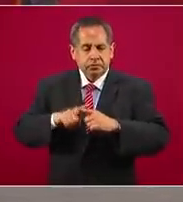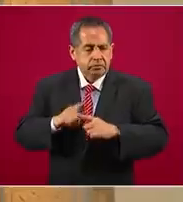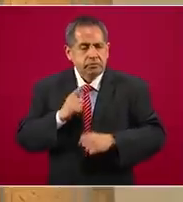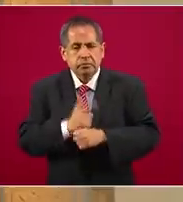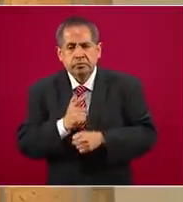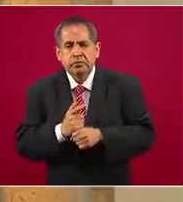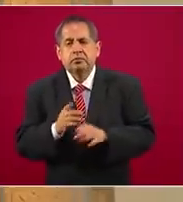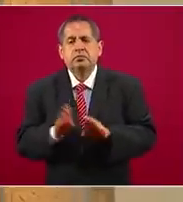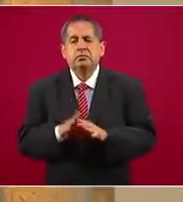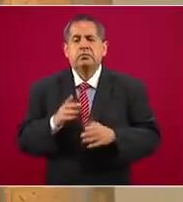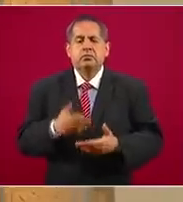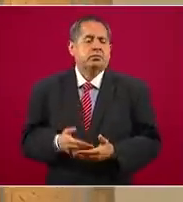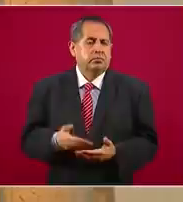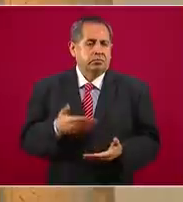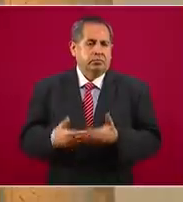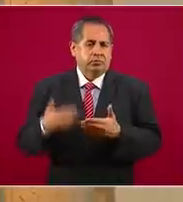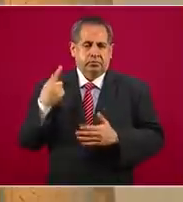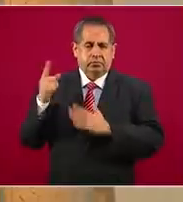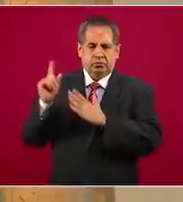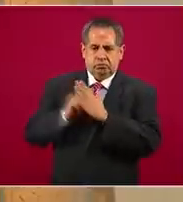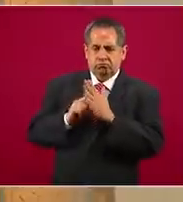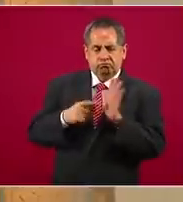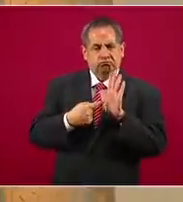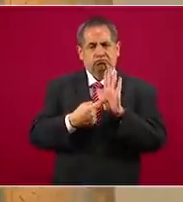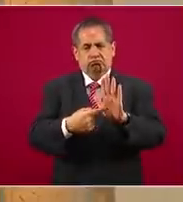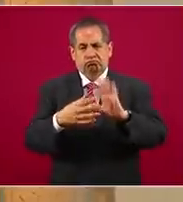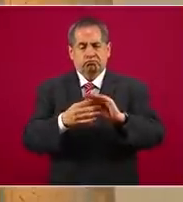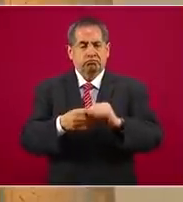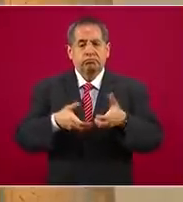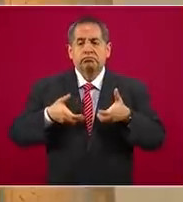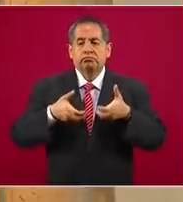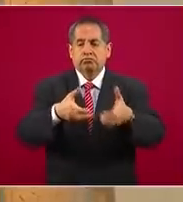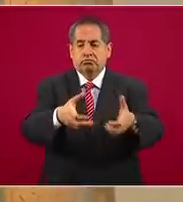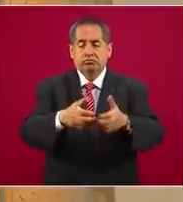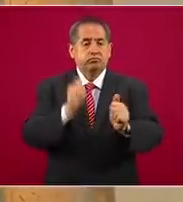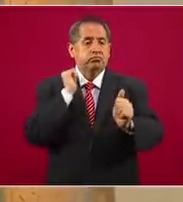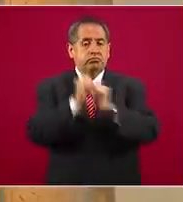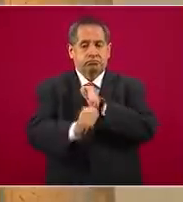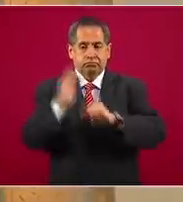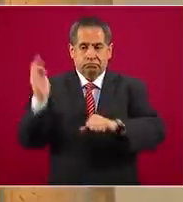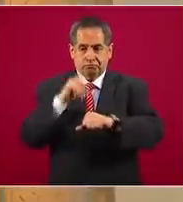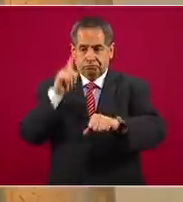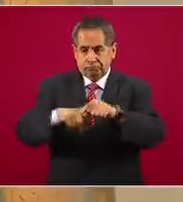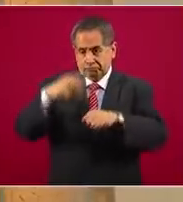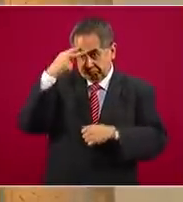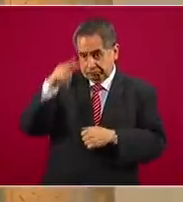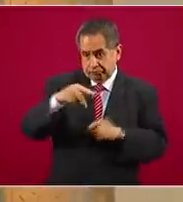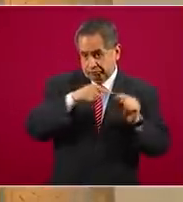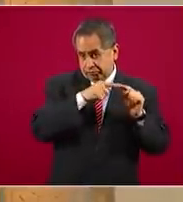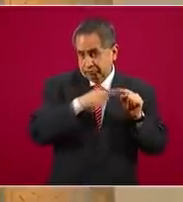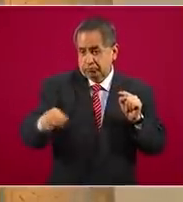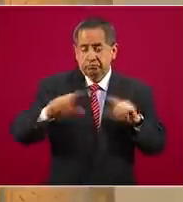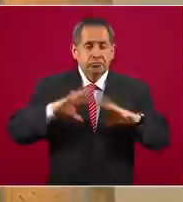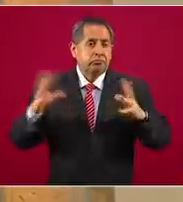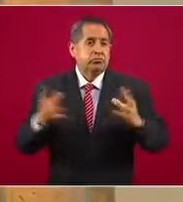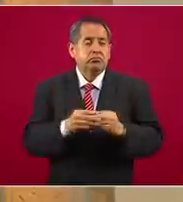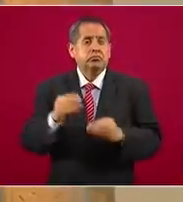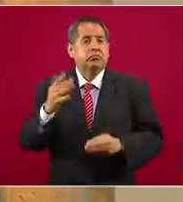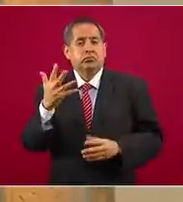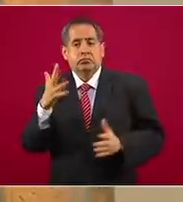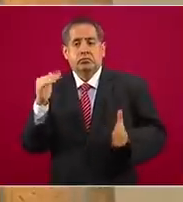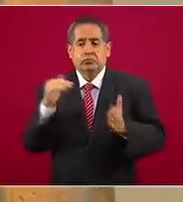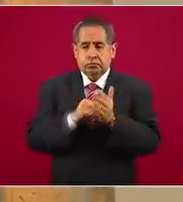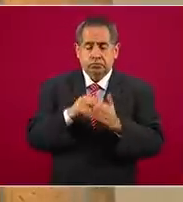en el presente mes. Las carreteras federales en México casi alcanzan los 50 mil